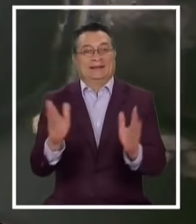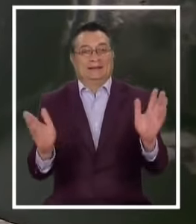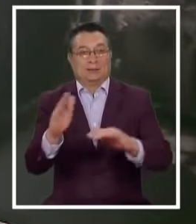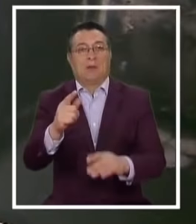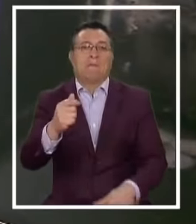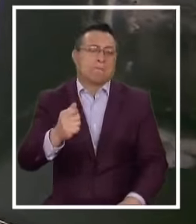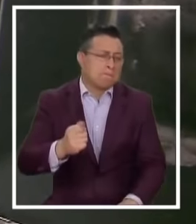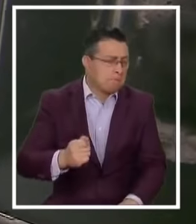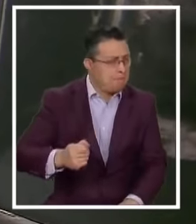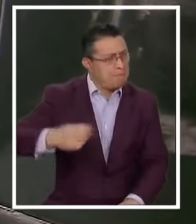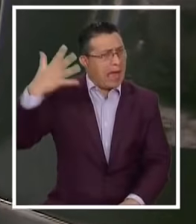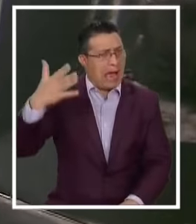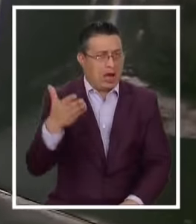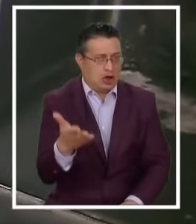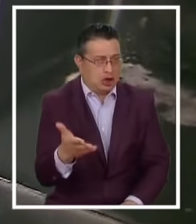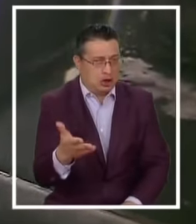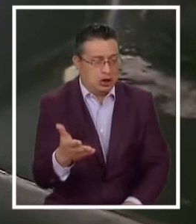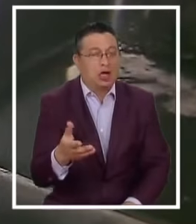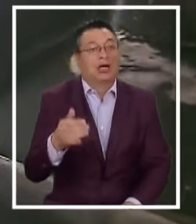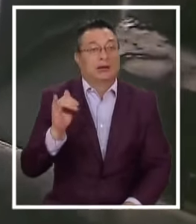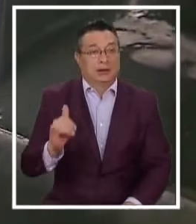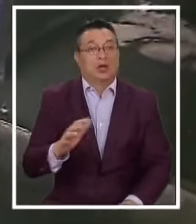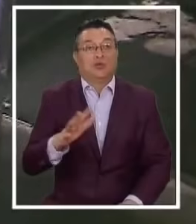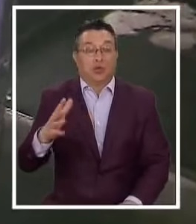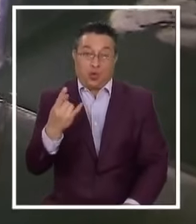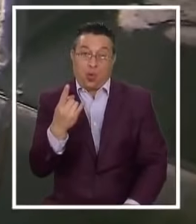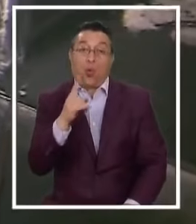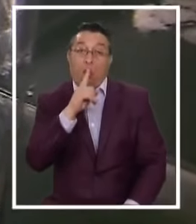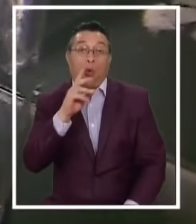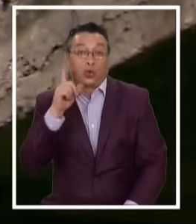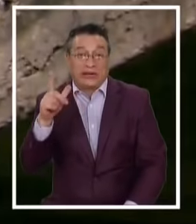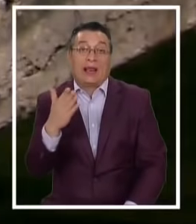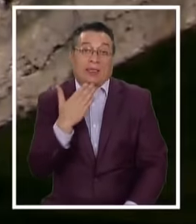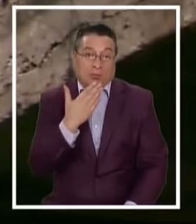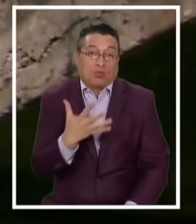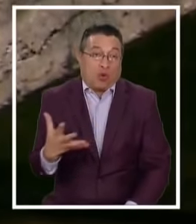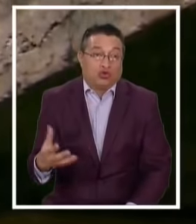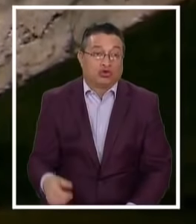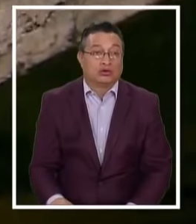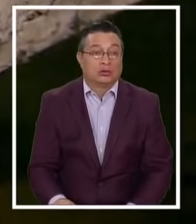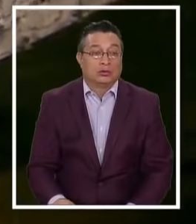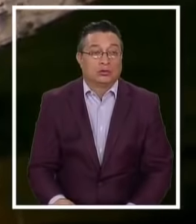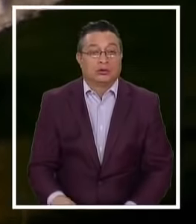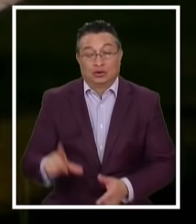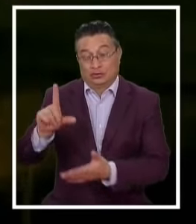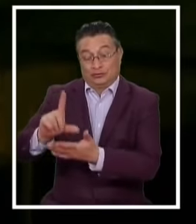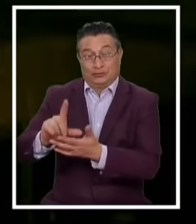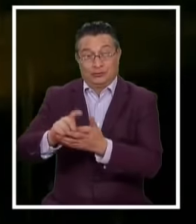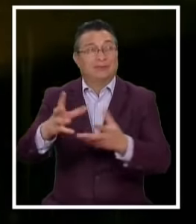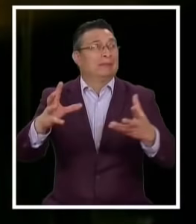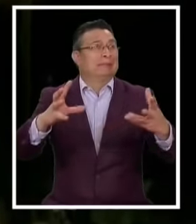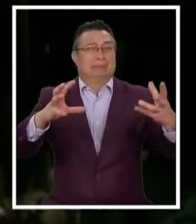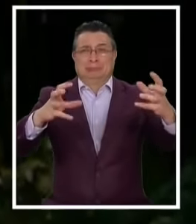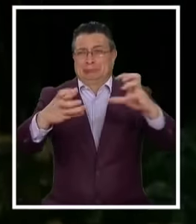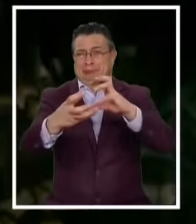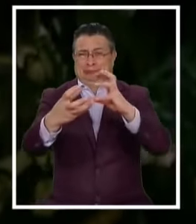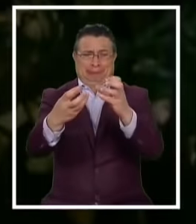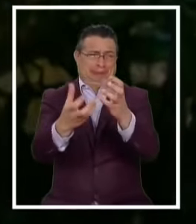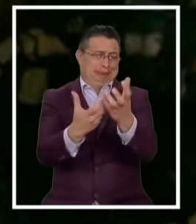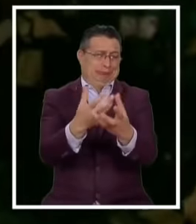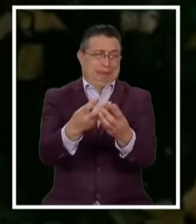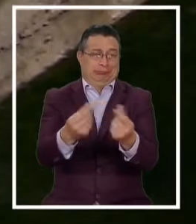un alto Valor económico Y también De mucha utilidad Para los pacientes Áreas médicas Totalmente calcinadas